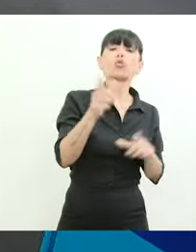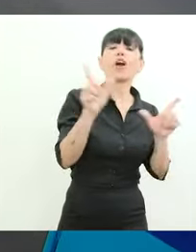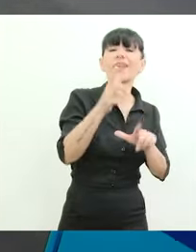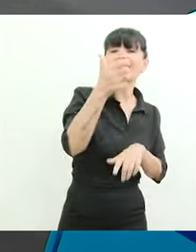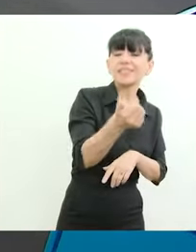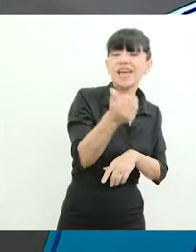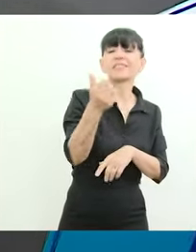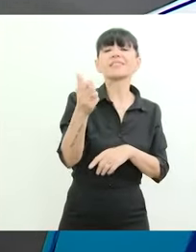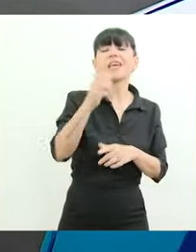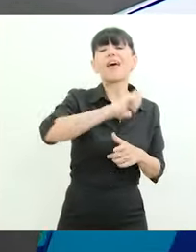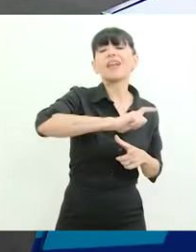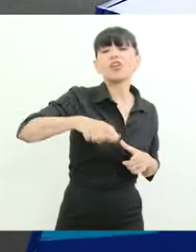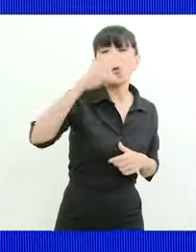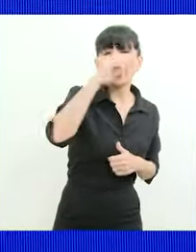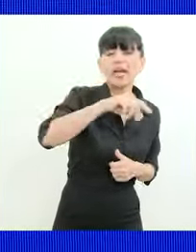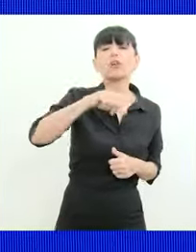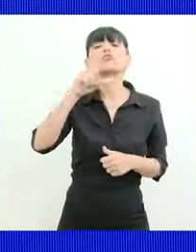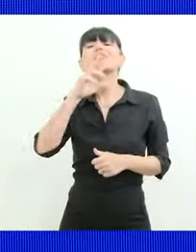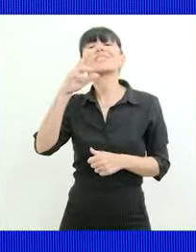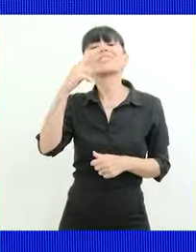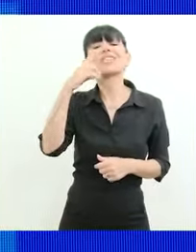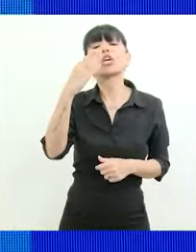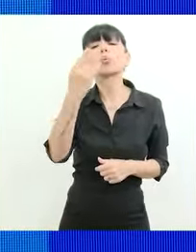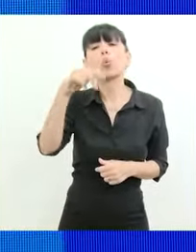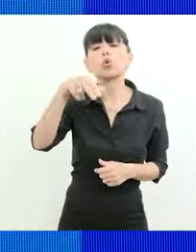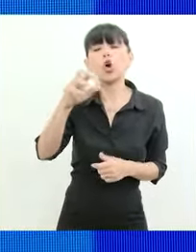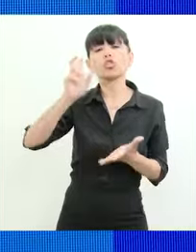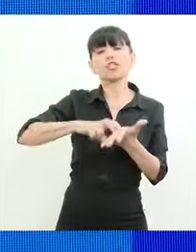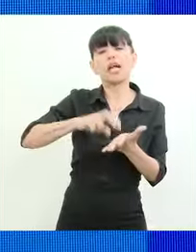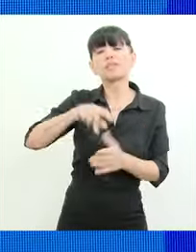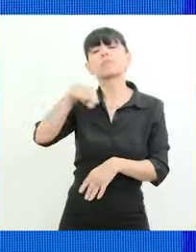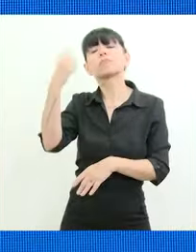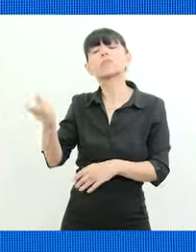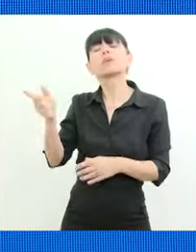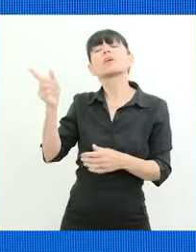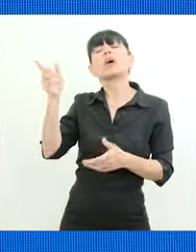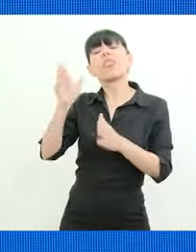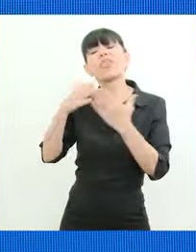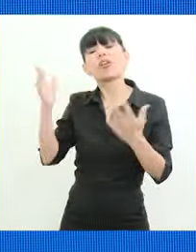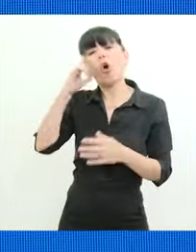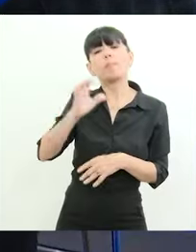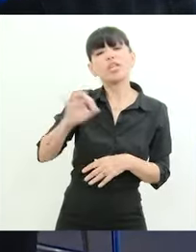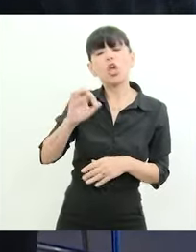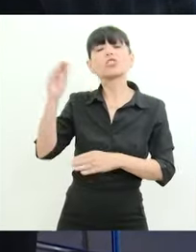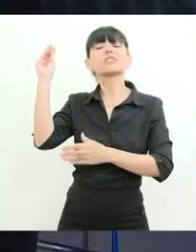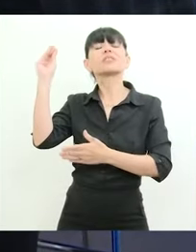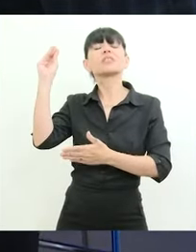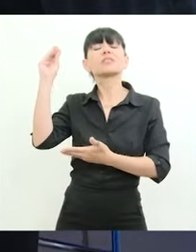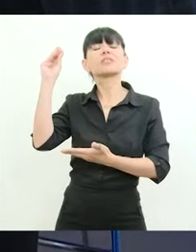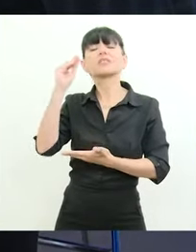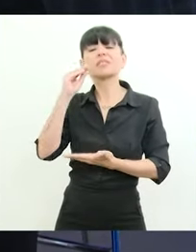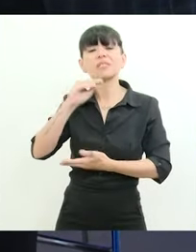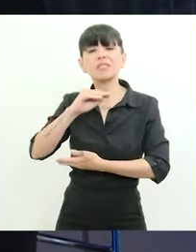diario El Tribuno de Salta canal 11 de Salta diario La Opinión Austral de Santa Cruz diario